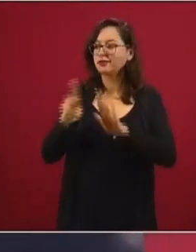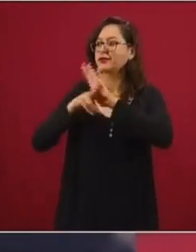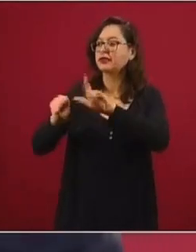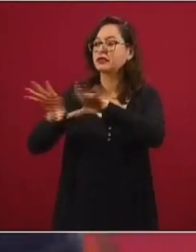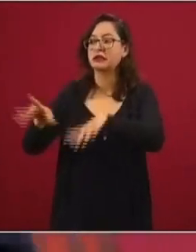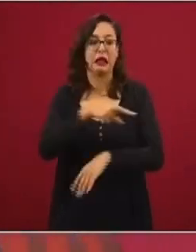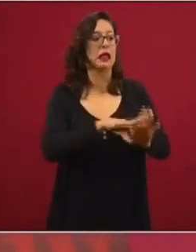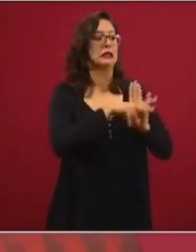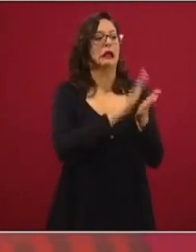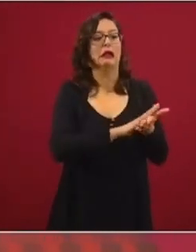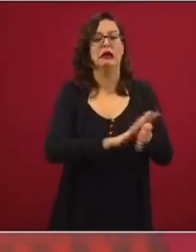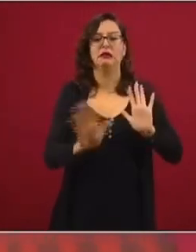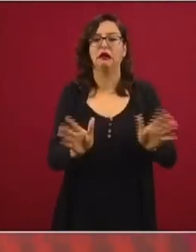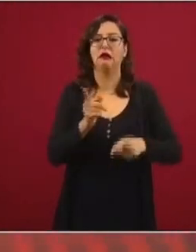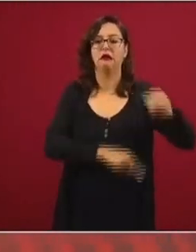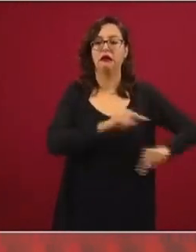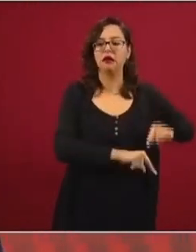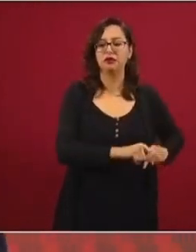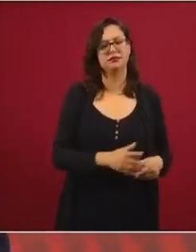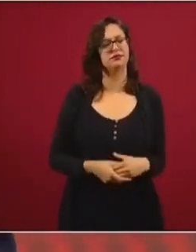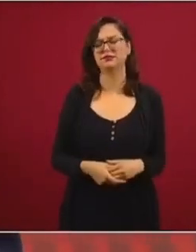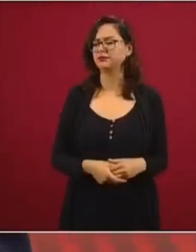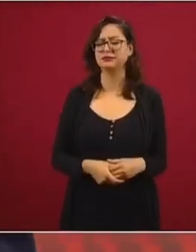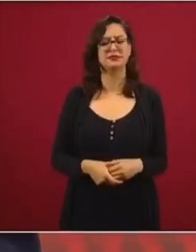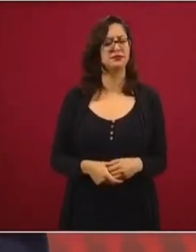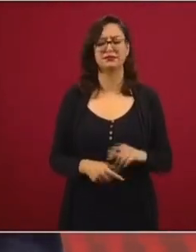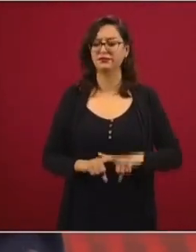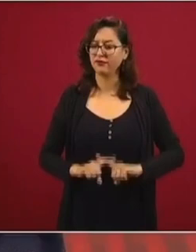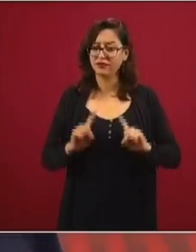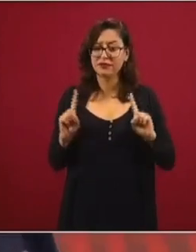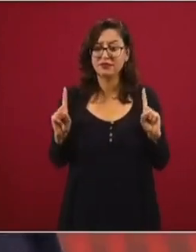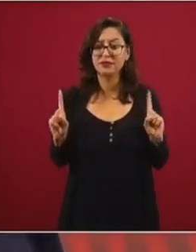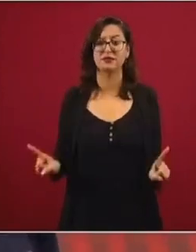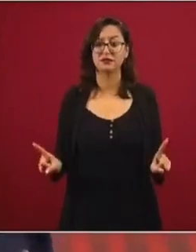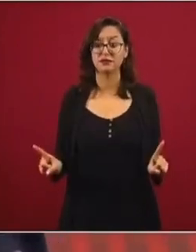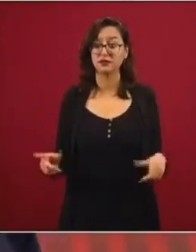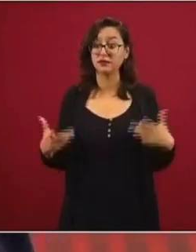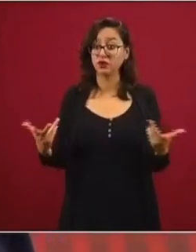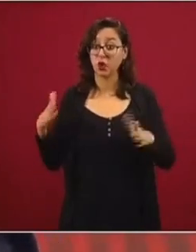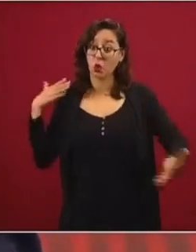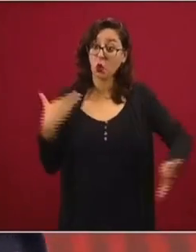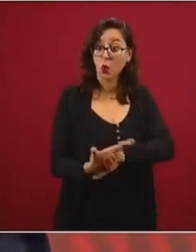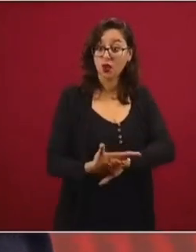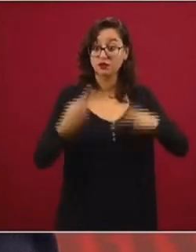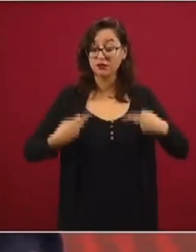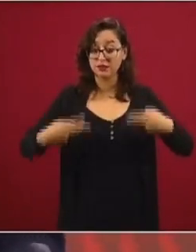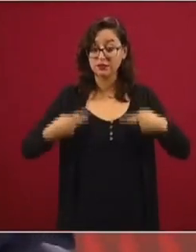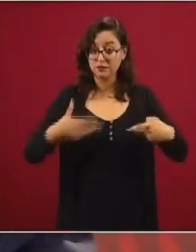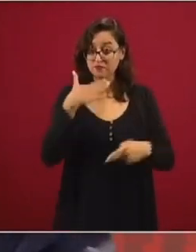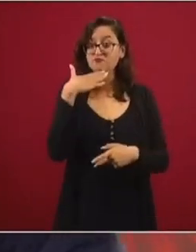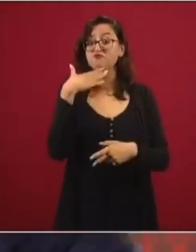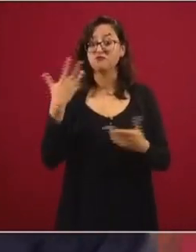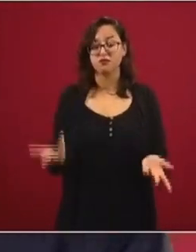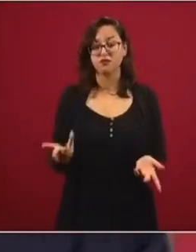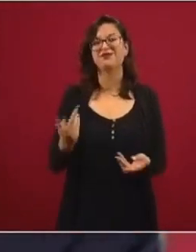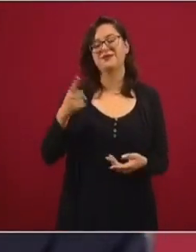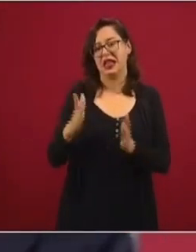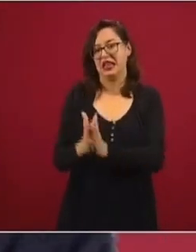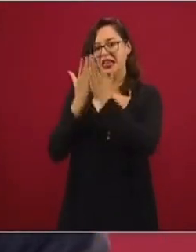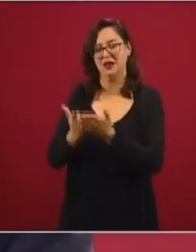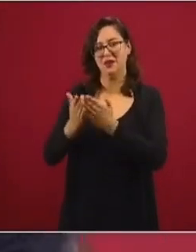detener. Al contrario. Ya cuando se toca la dignidad, como decía el Quijote,